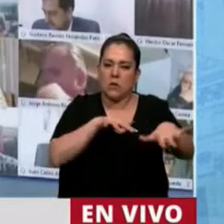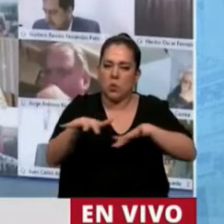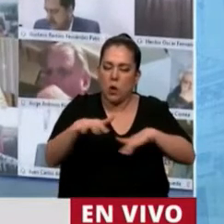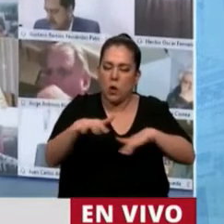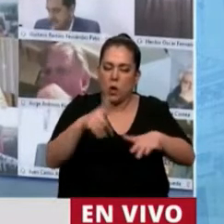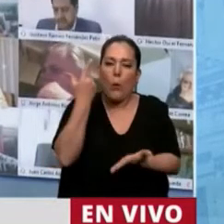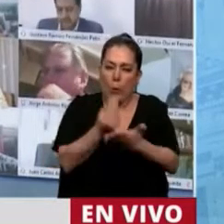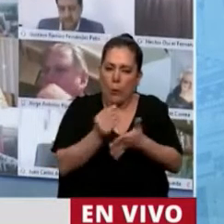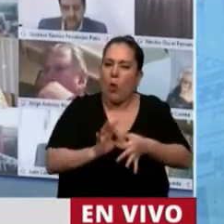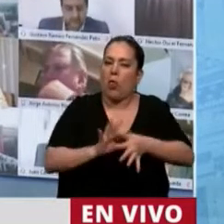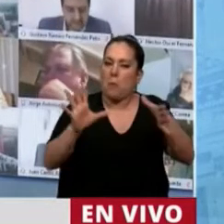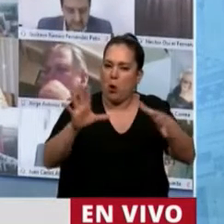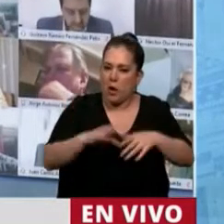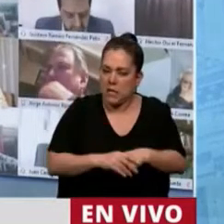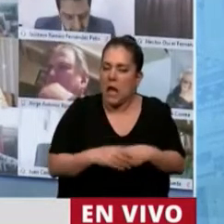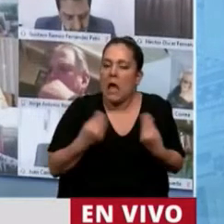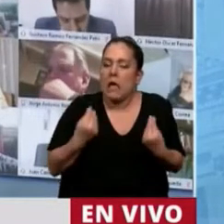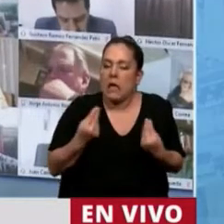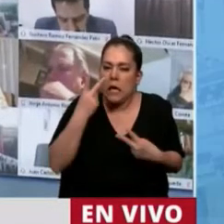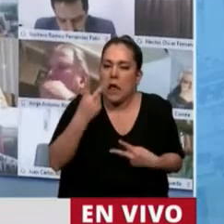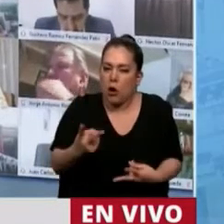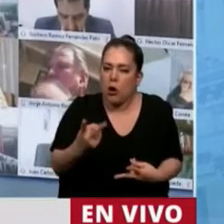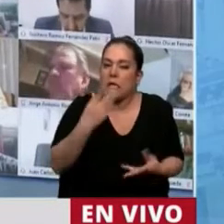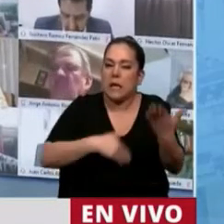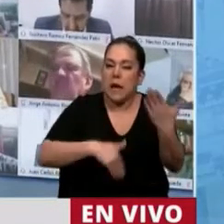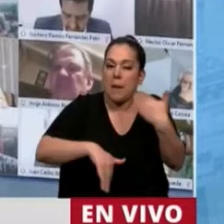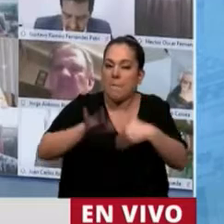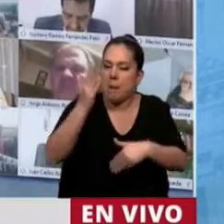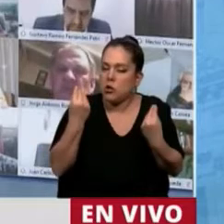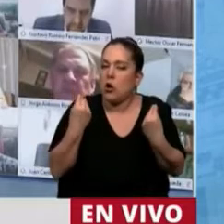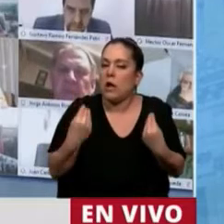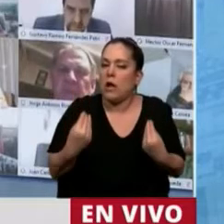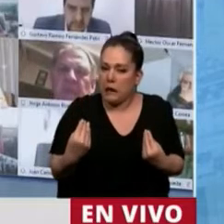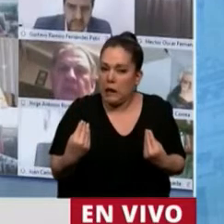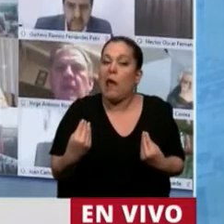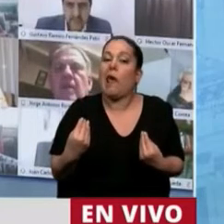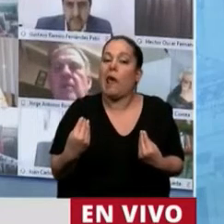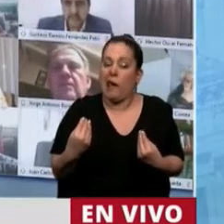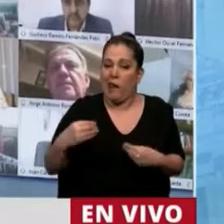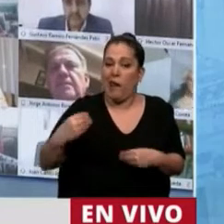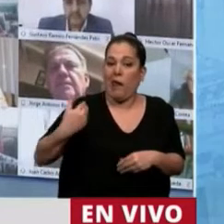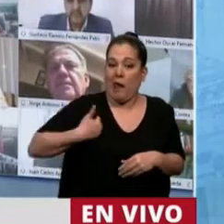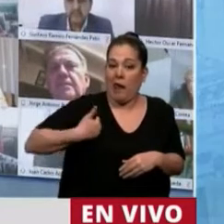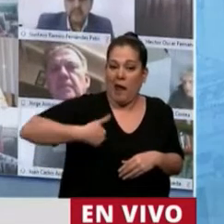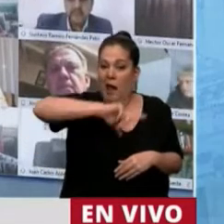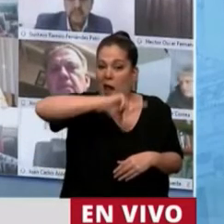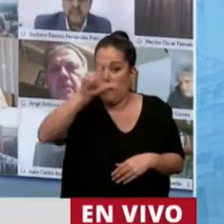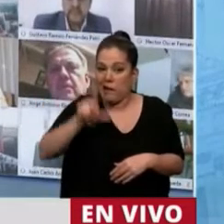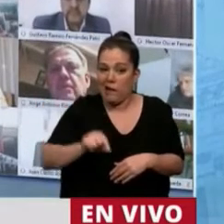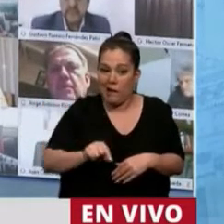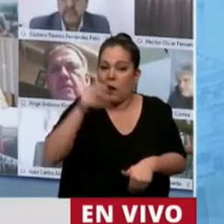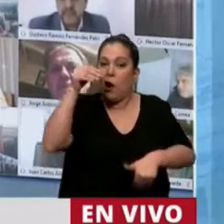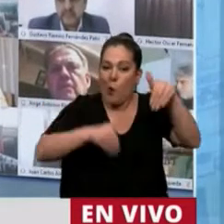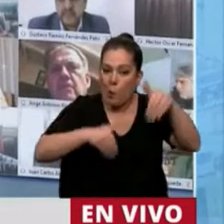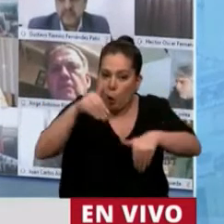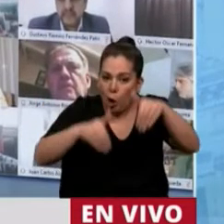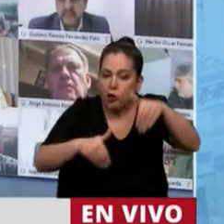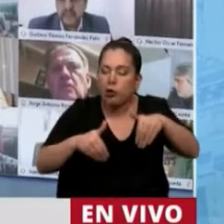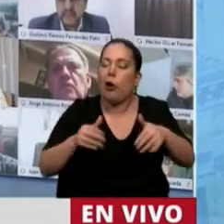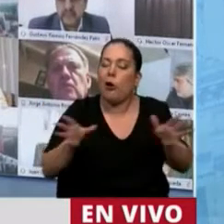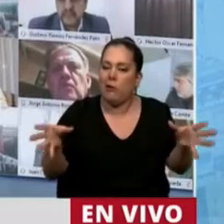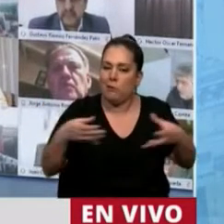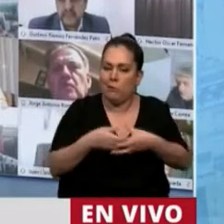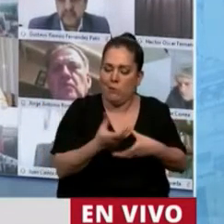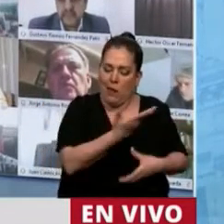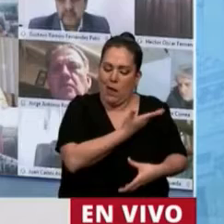Pero claro, hay un límite al que quiere obstruir, al que pone palos en la rueda, al que no